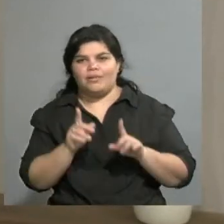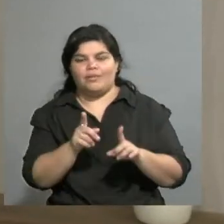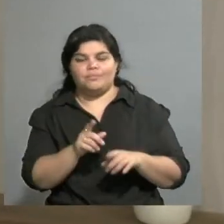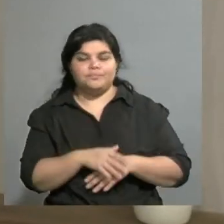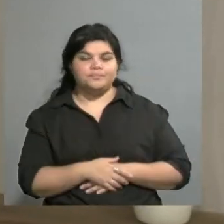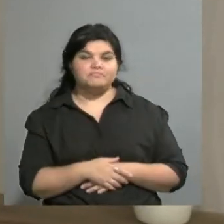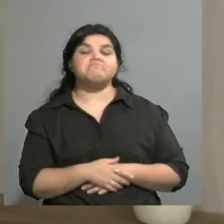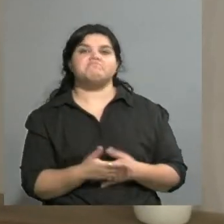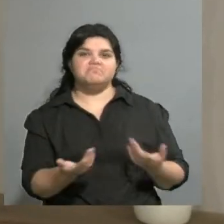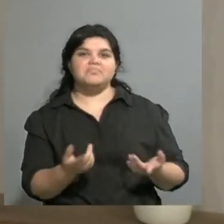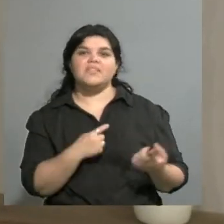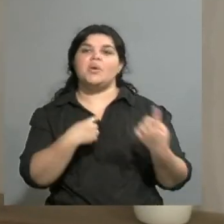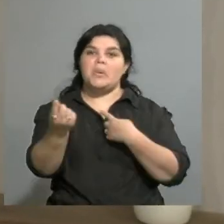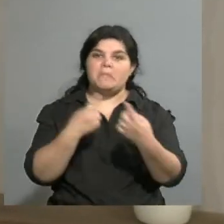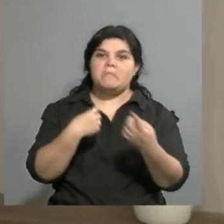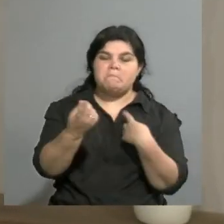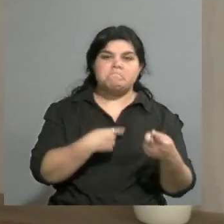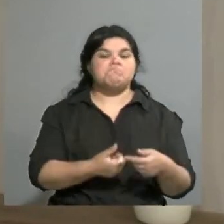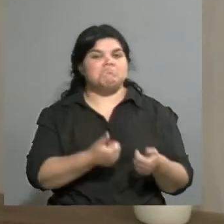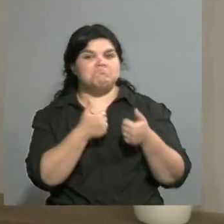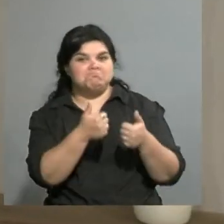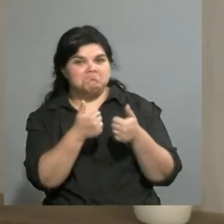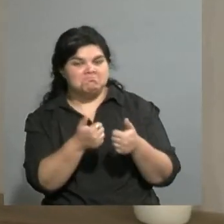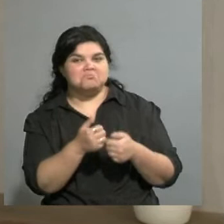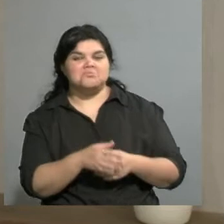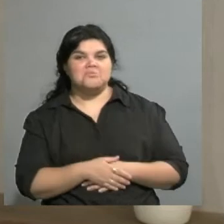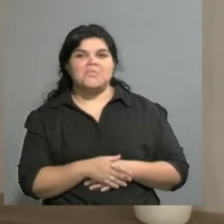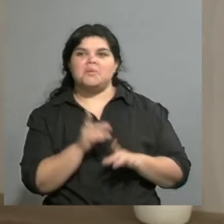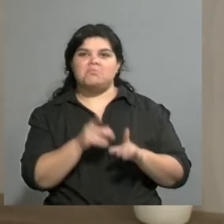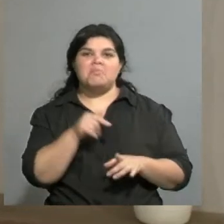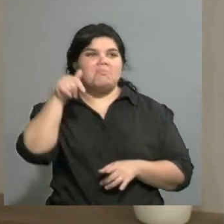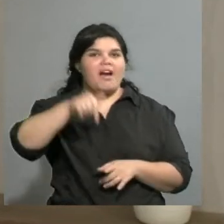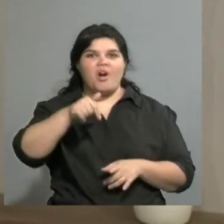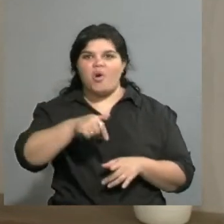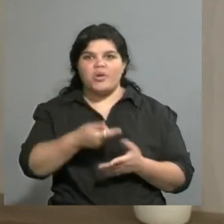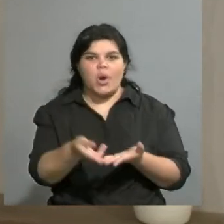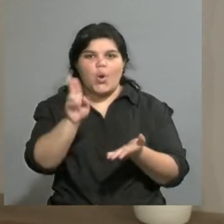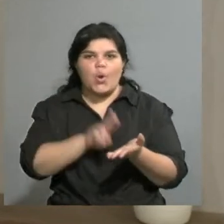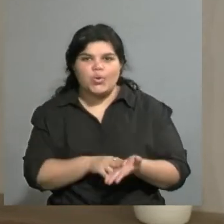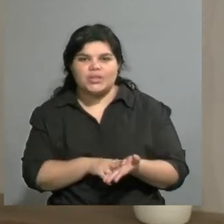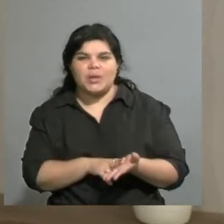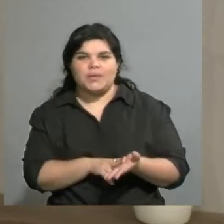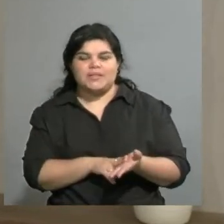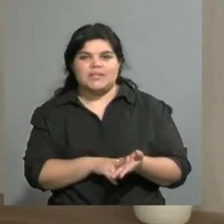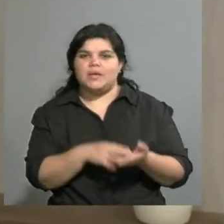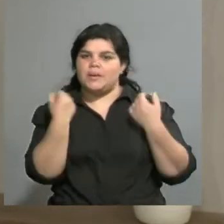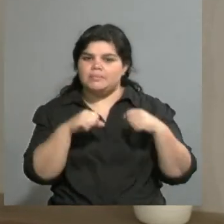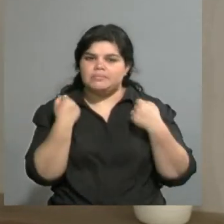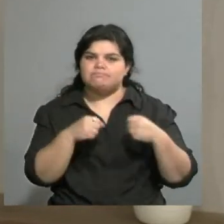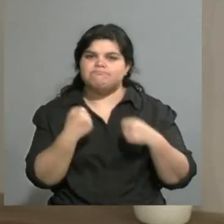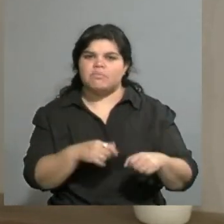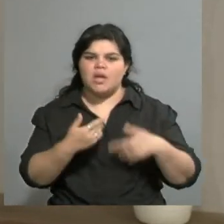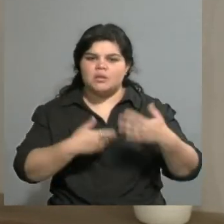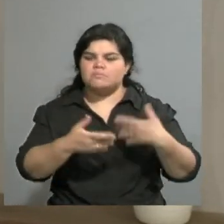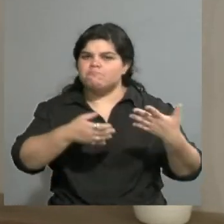a partir de esta vuelta a las distintas actividades, sin duda es un lujo poder detener esto concreto y en definitiva